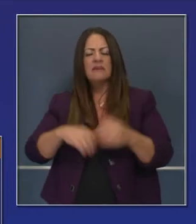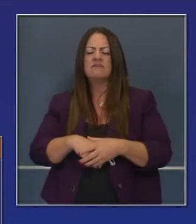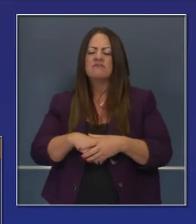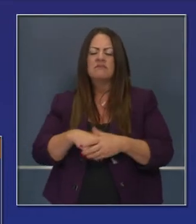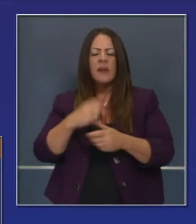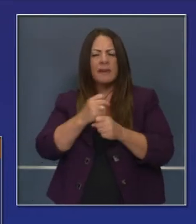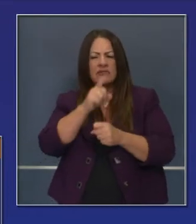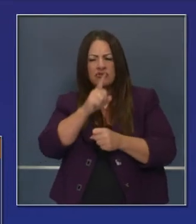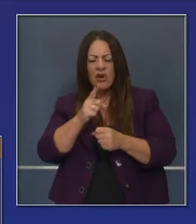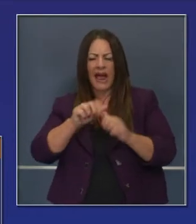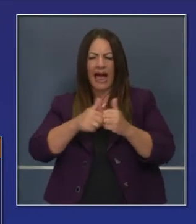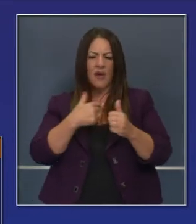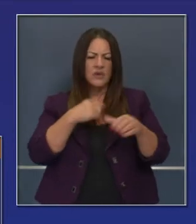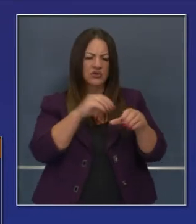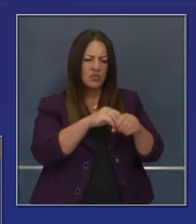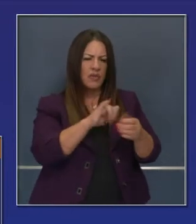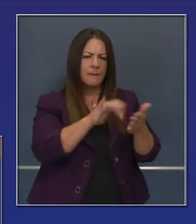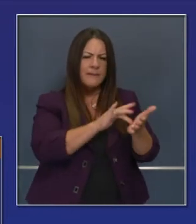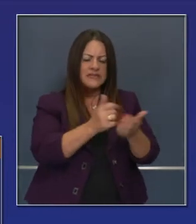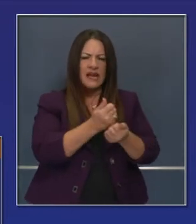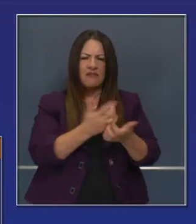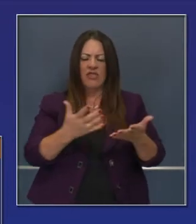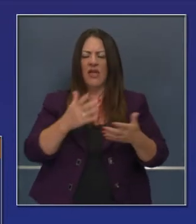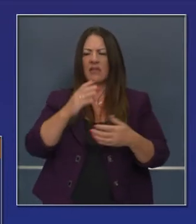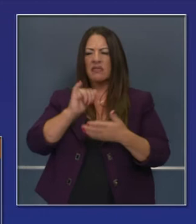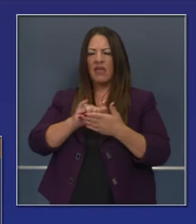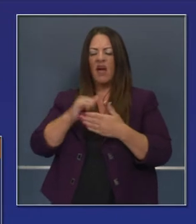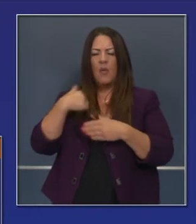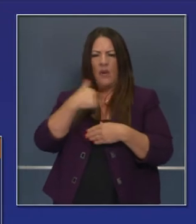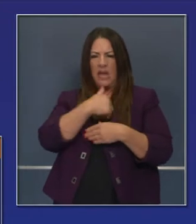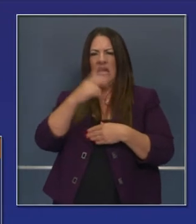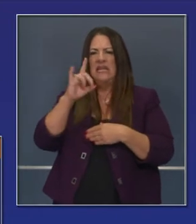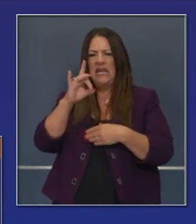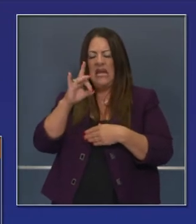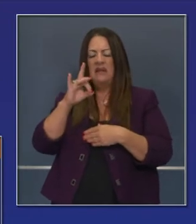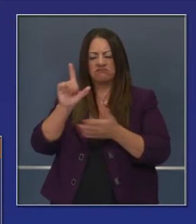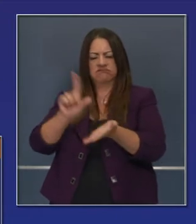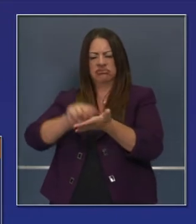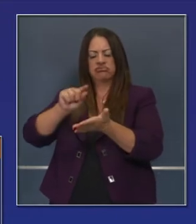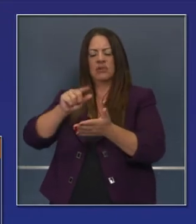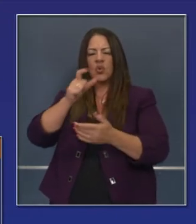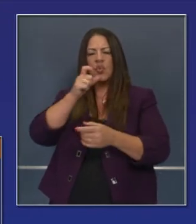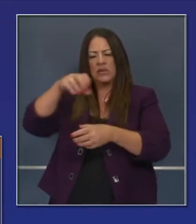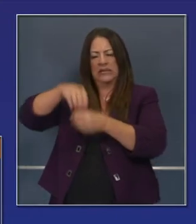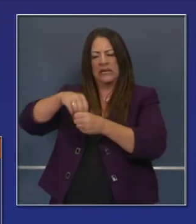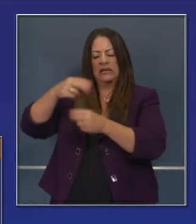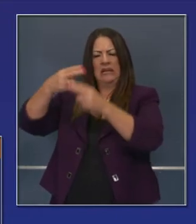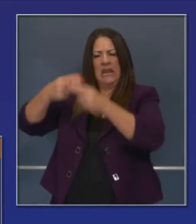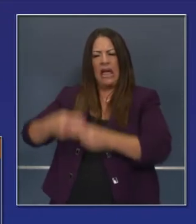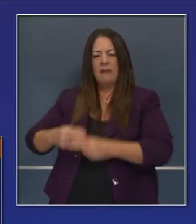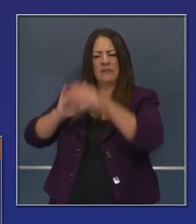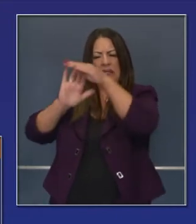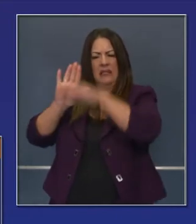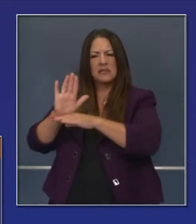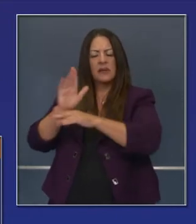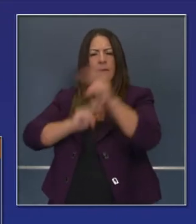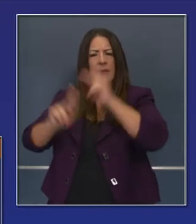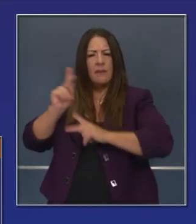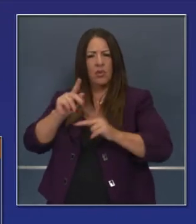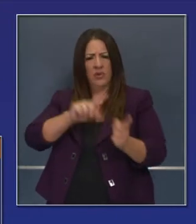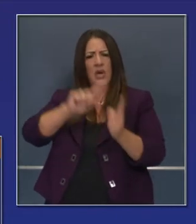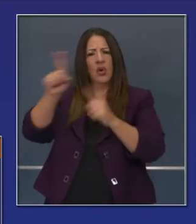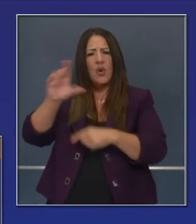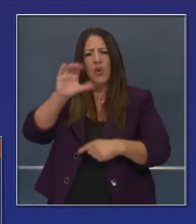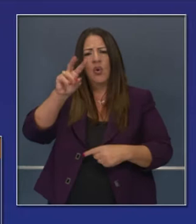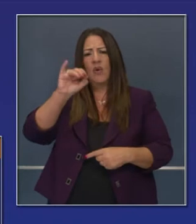equidad de salubridad y las prácticas farmacéuticas. Acabamos de emitir una noticia de prensa,